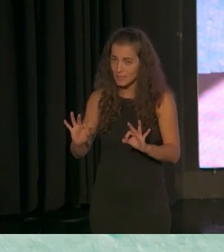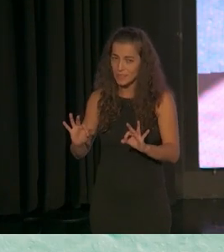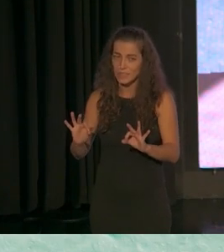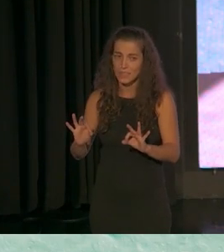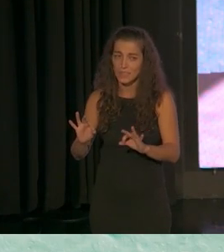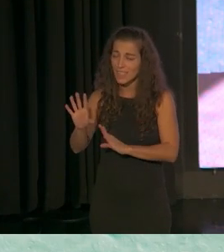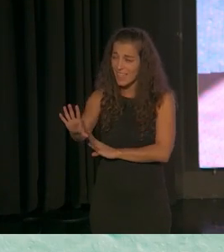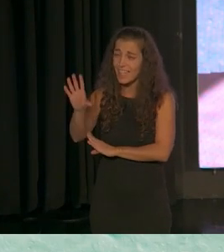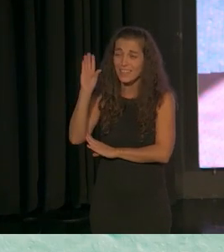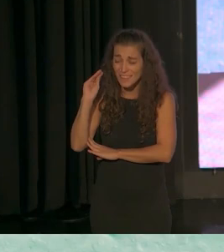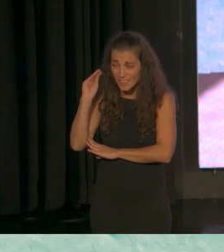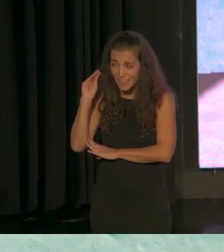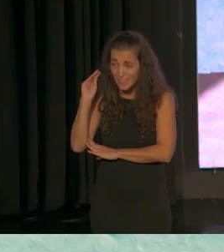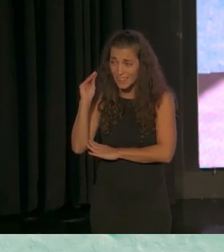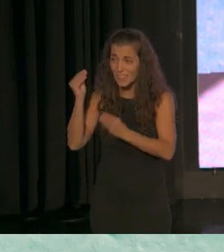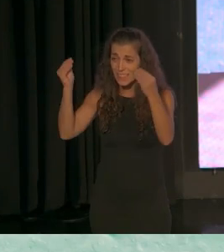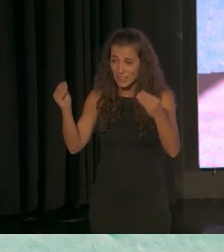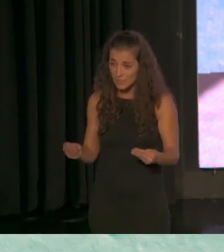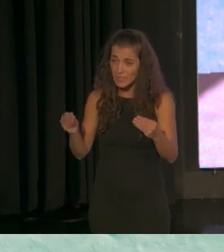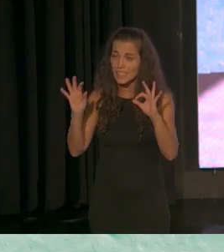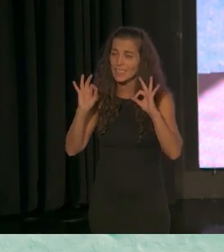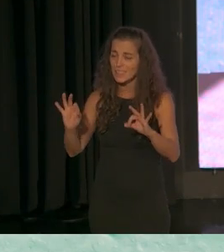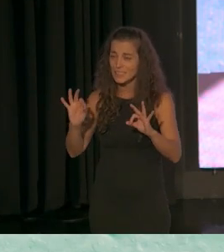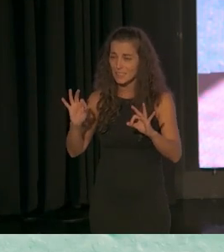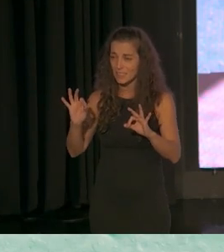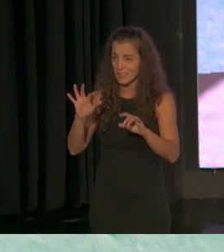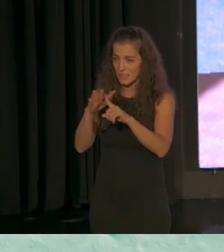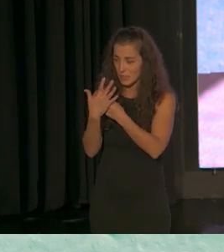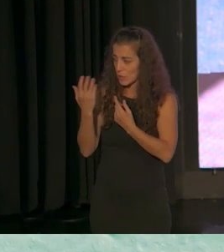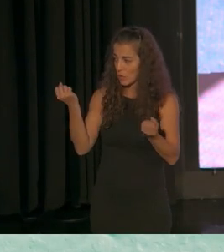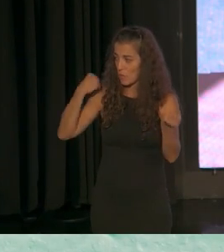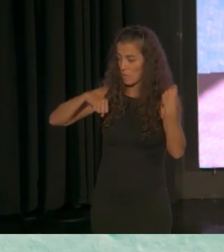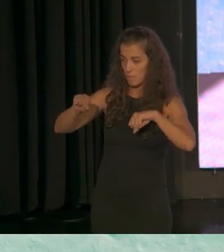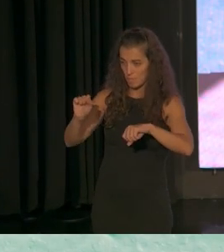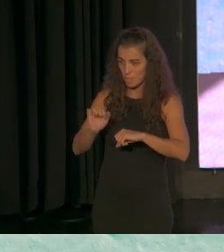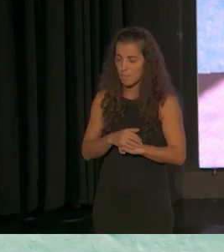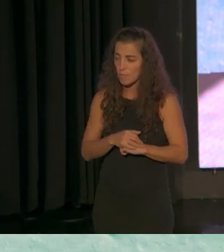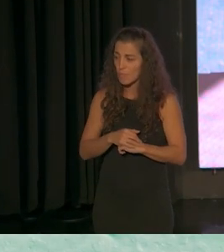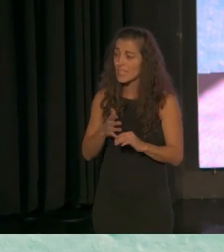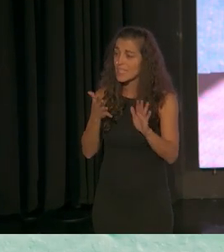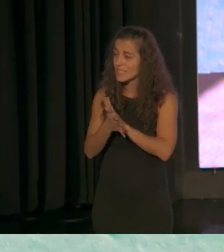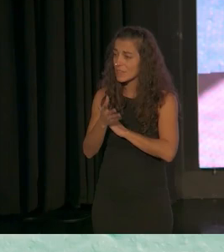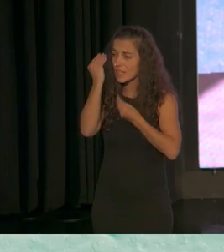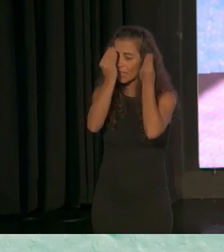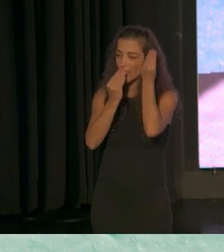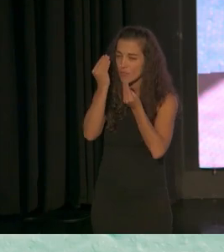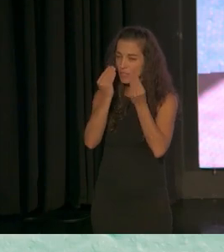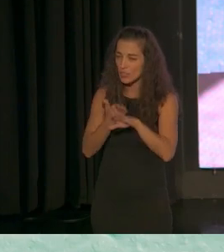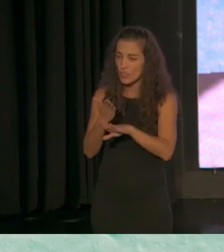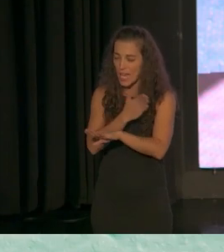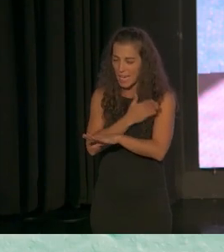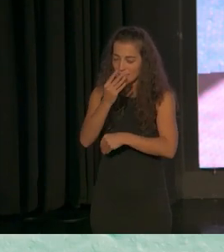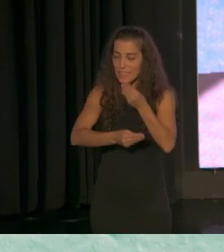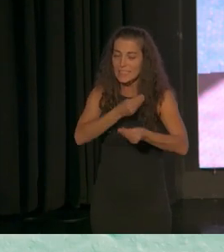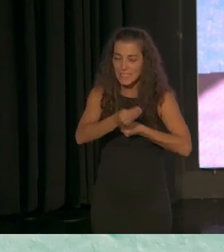comprender profundamente en profundidad la práctica por parte de los padres que incluyen la reflexión sobre lo que han hecho y la